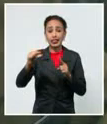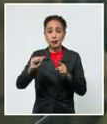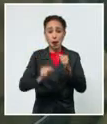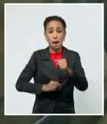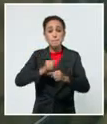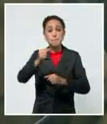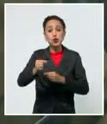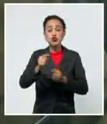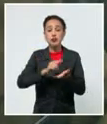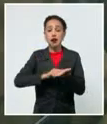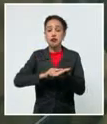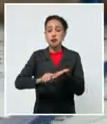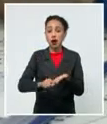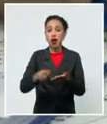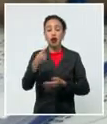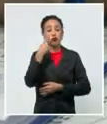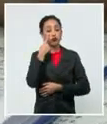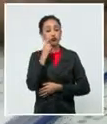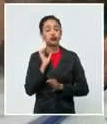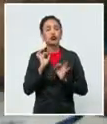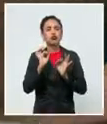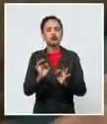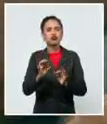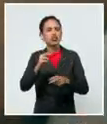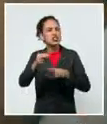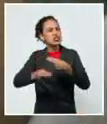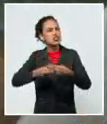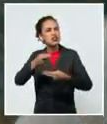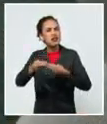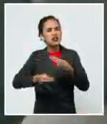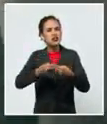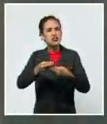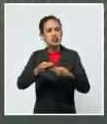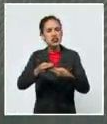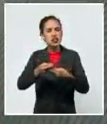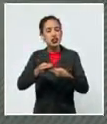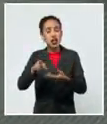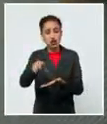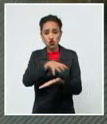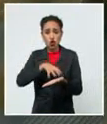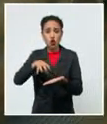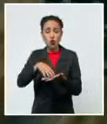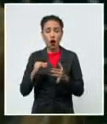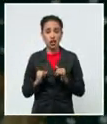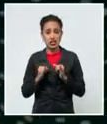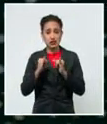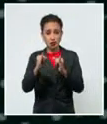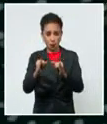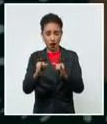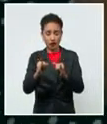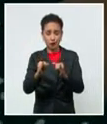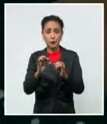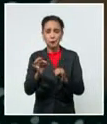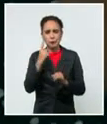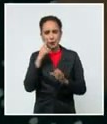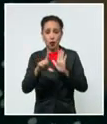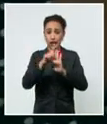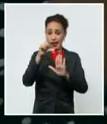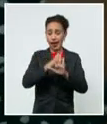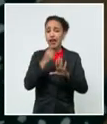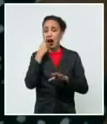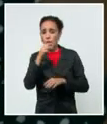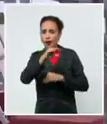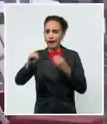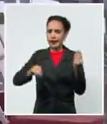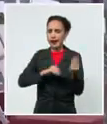semana para conocer qué acciones se adoptaron en los territorios mencionados ante este tipo de pérdidas